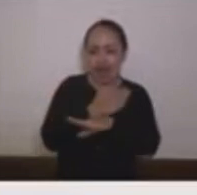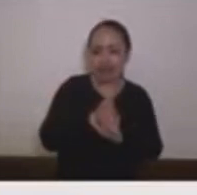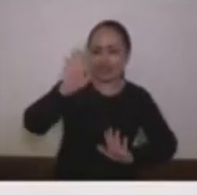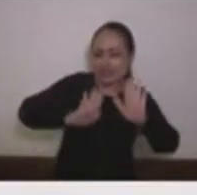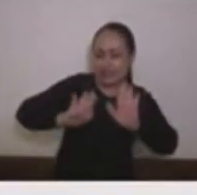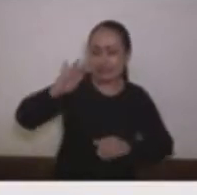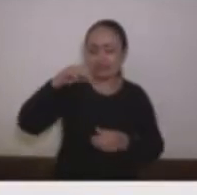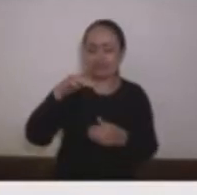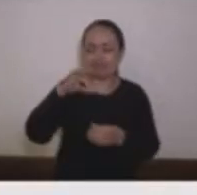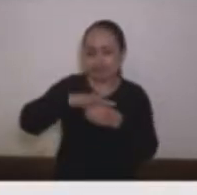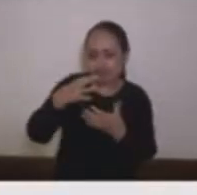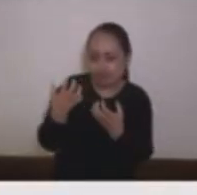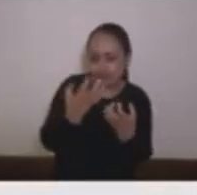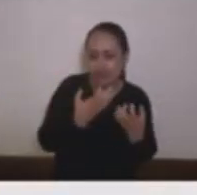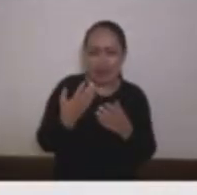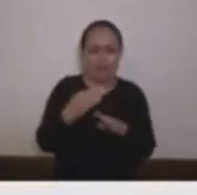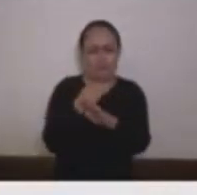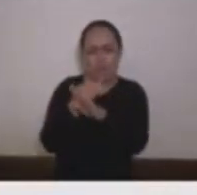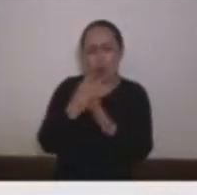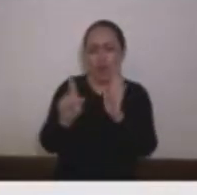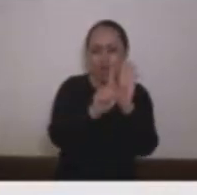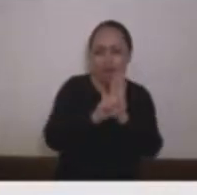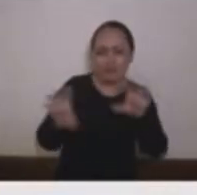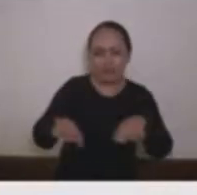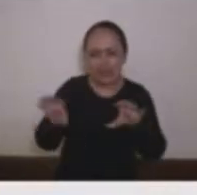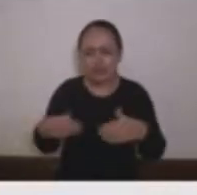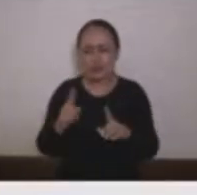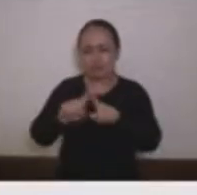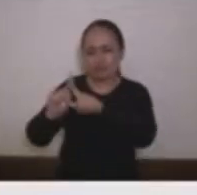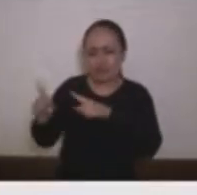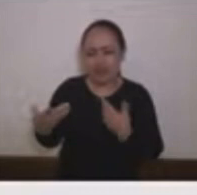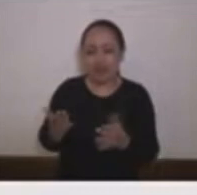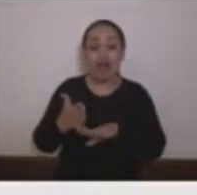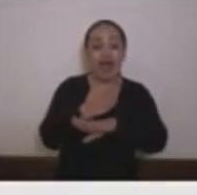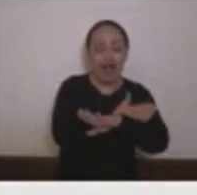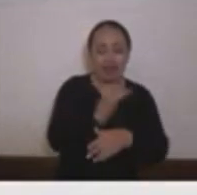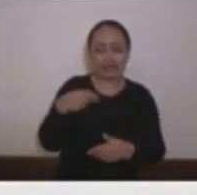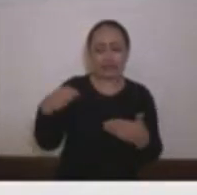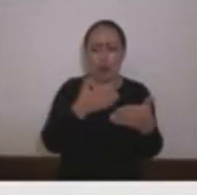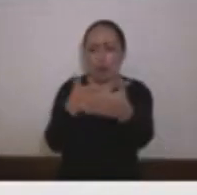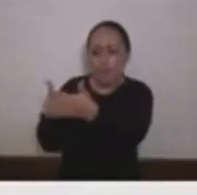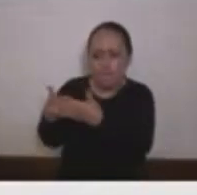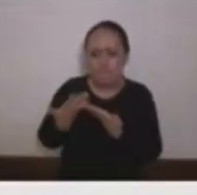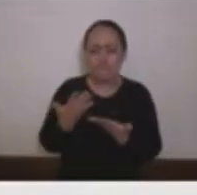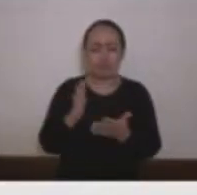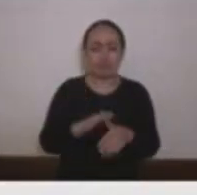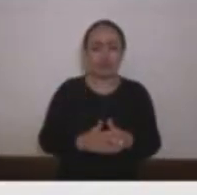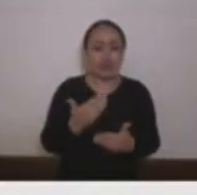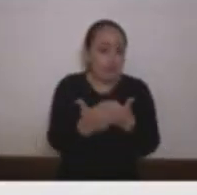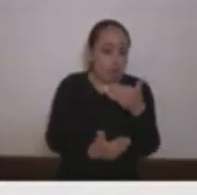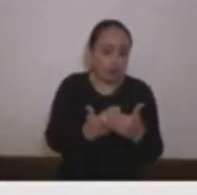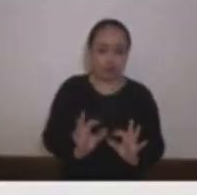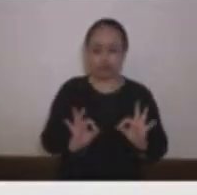envuelto en un sinfín de líos y acciones jurídicas que interpusieron personas que participaron en el proceso y que no tuvieron un debido